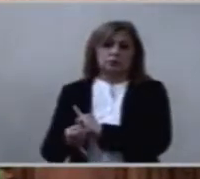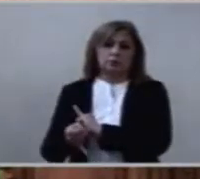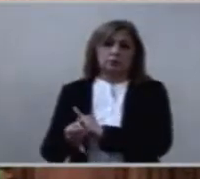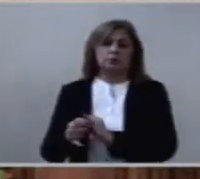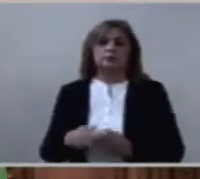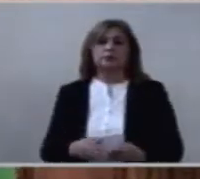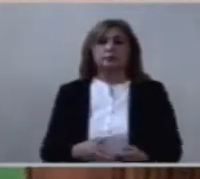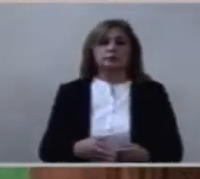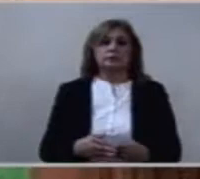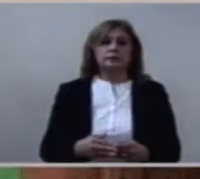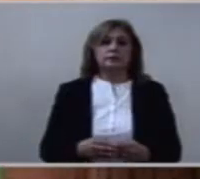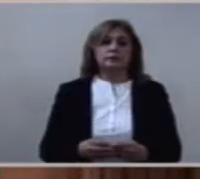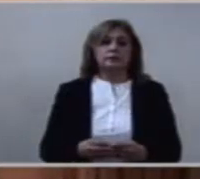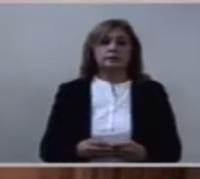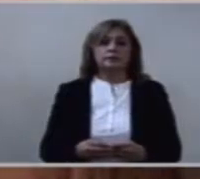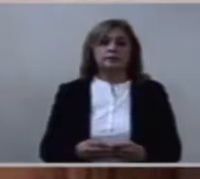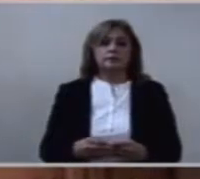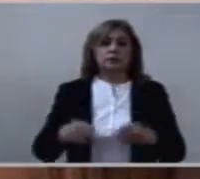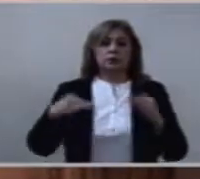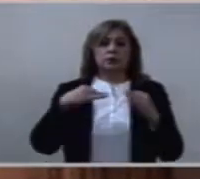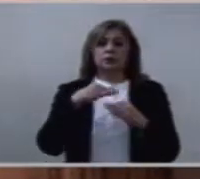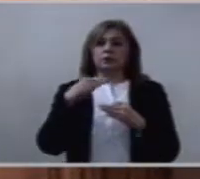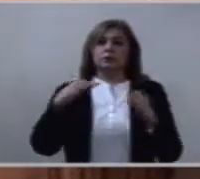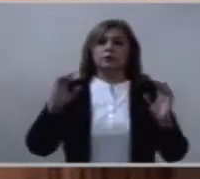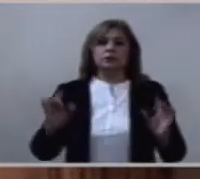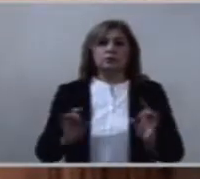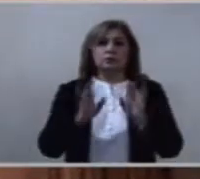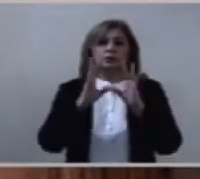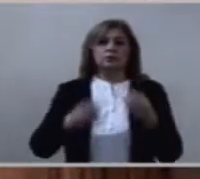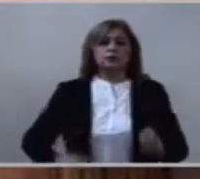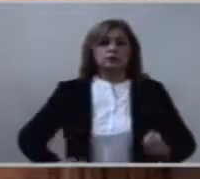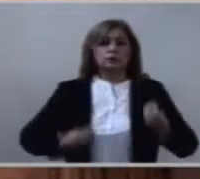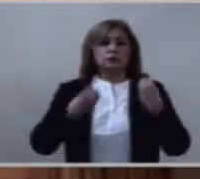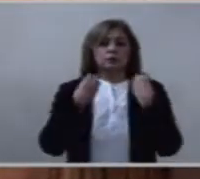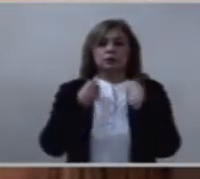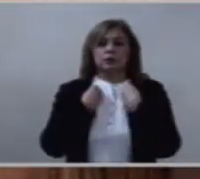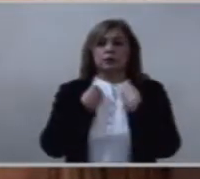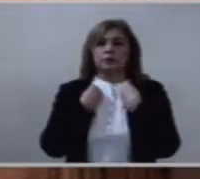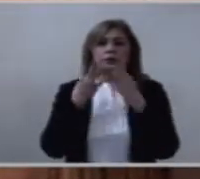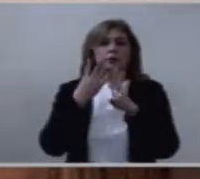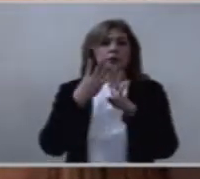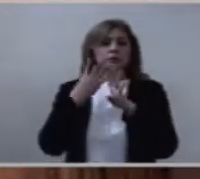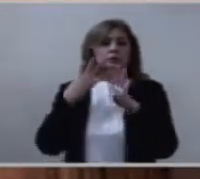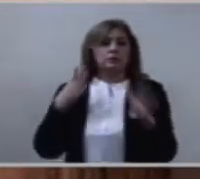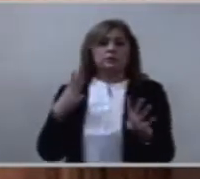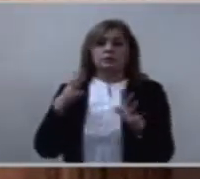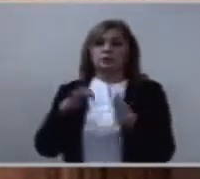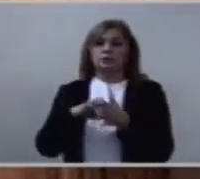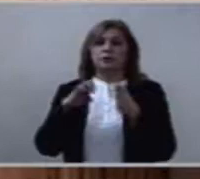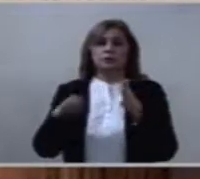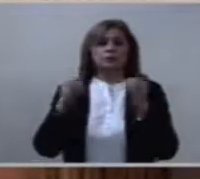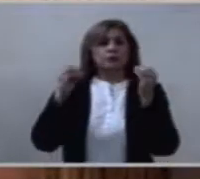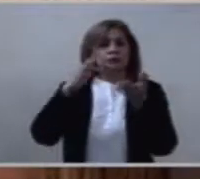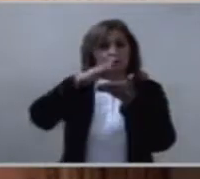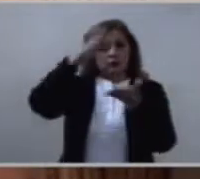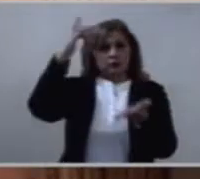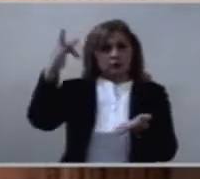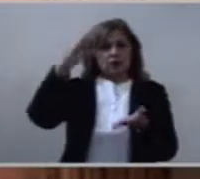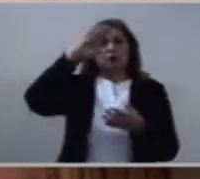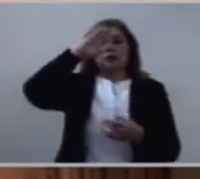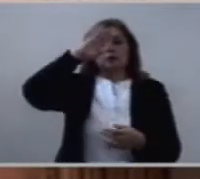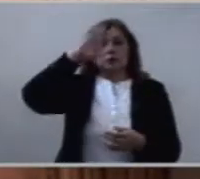últimos. En cualquier lugar que estés en esa fila, agradecele al Señor,